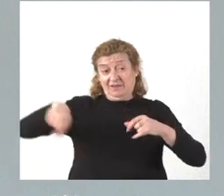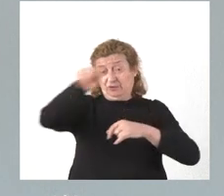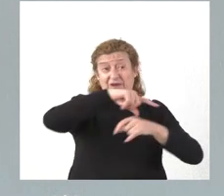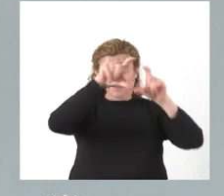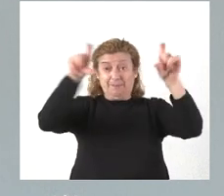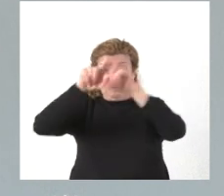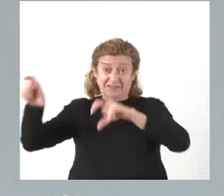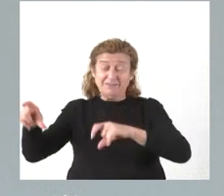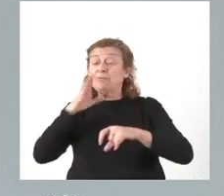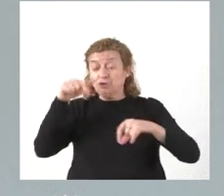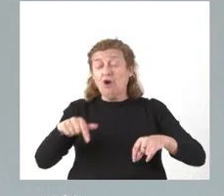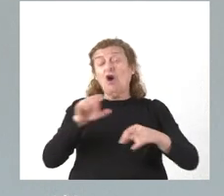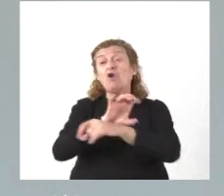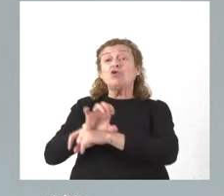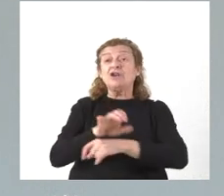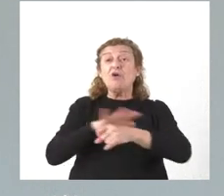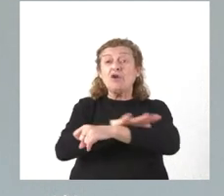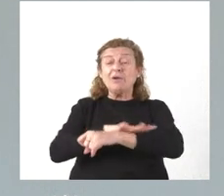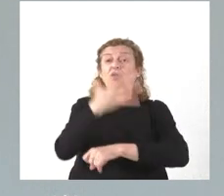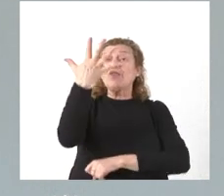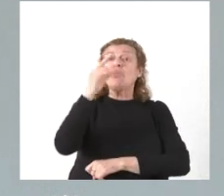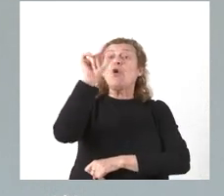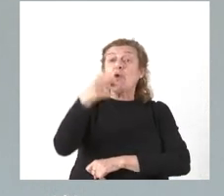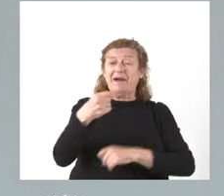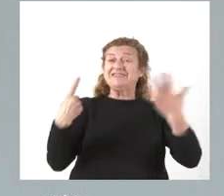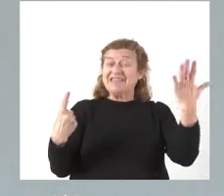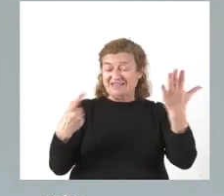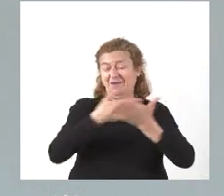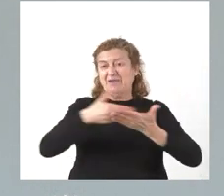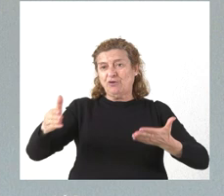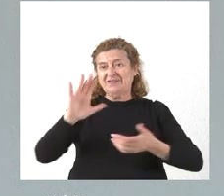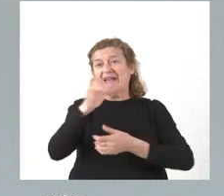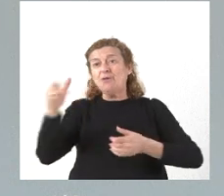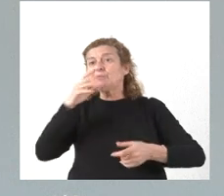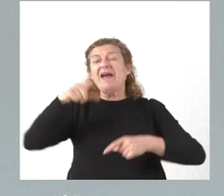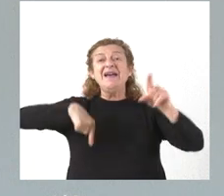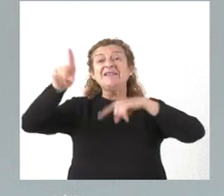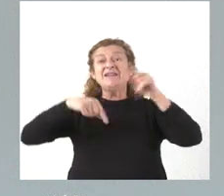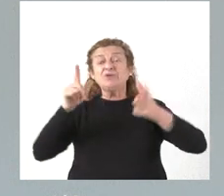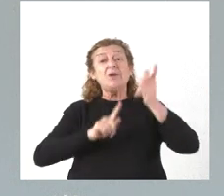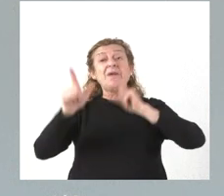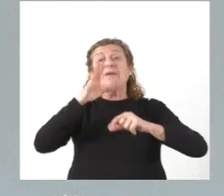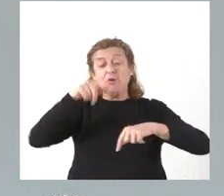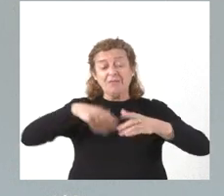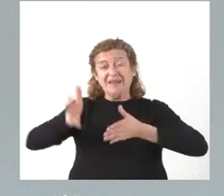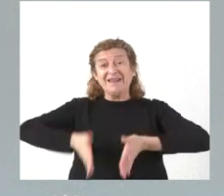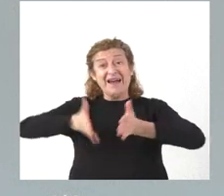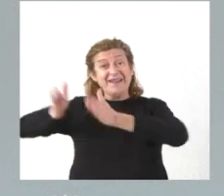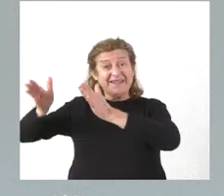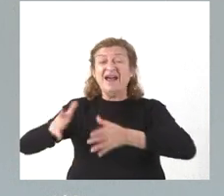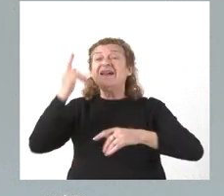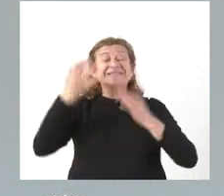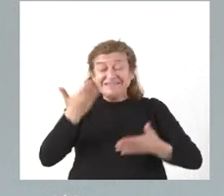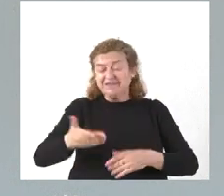en este Consejo de Gobierno, 5,6 millones de euros para el transporte de viajeros por carreteras, fundamentalmente en el medio rural